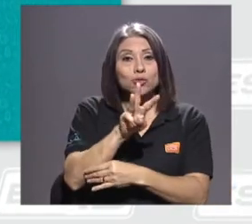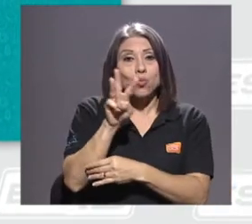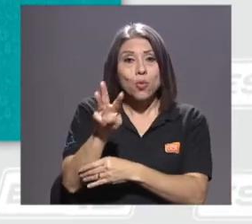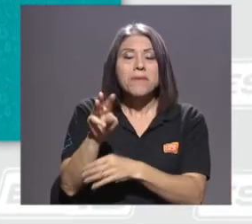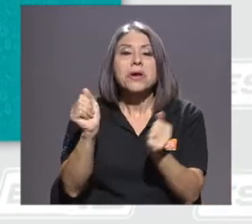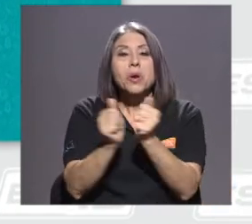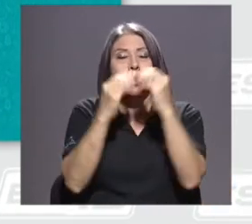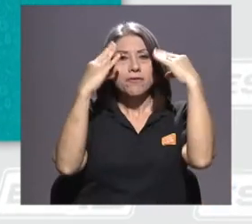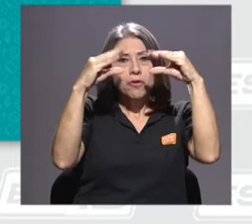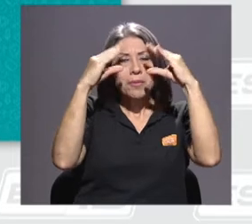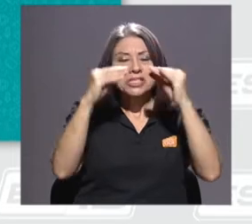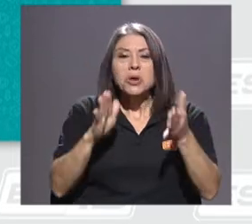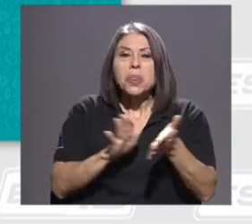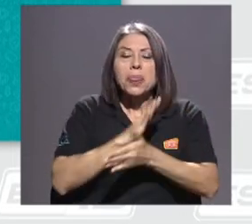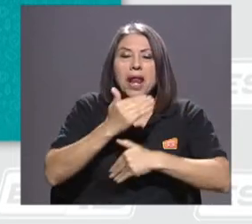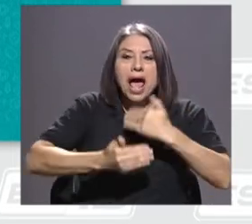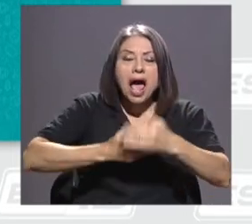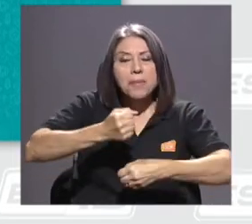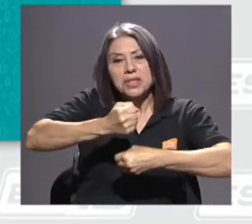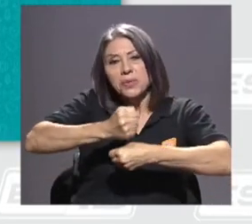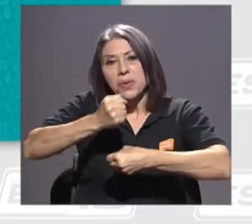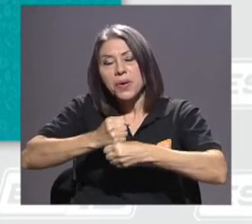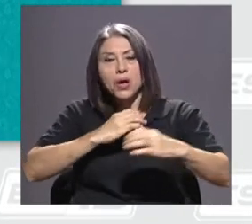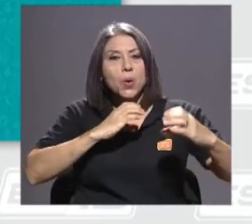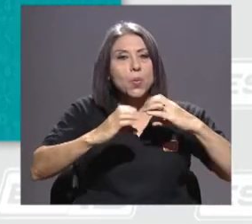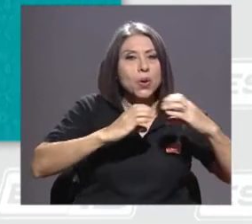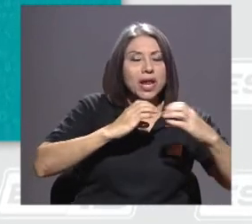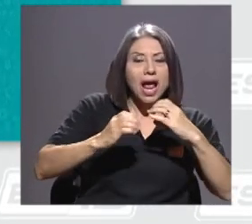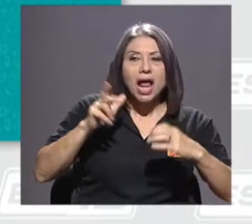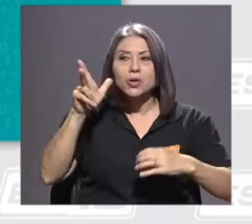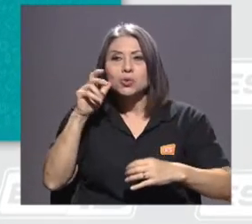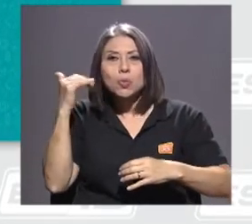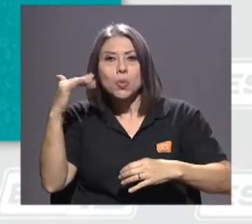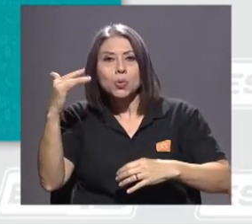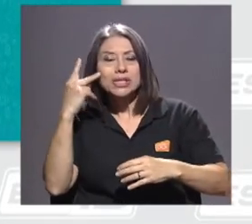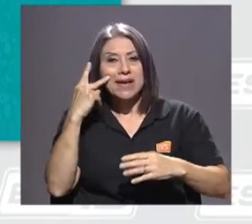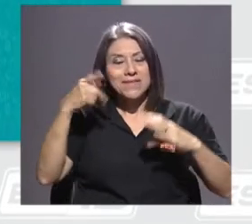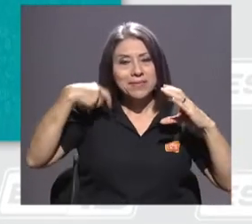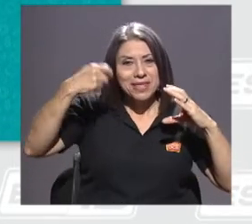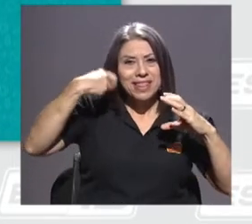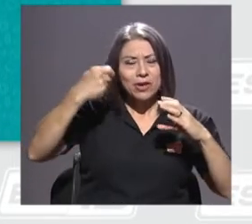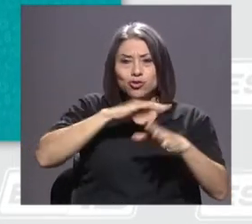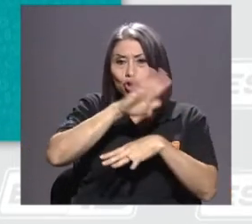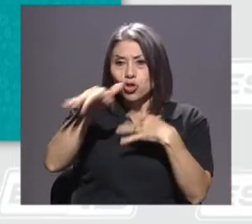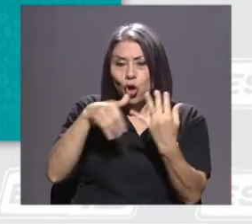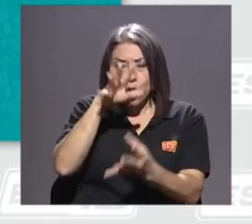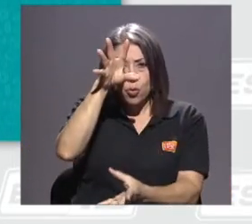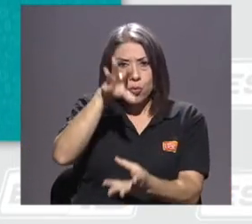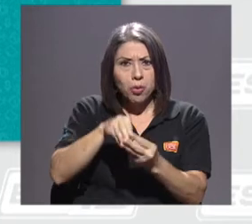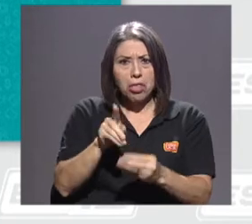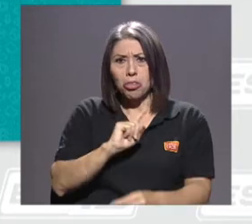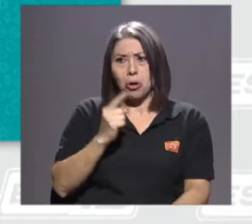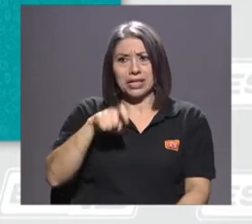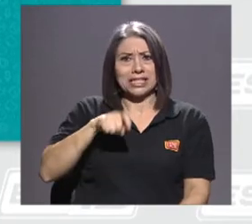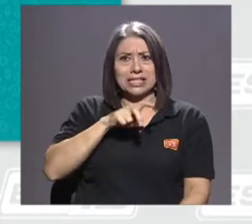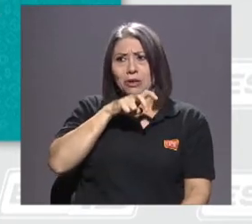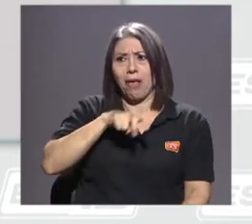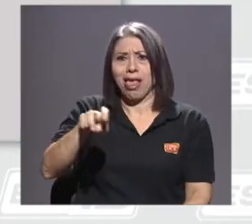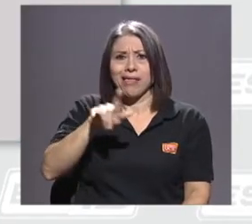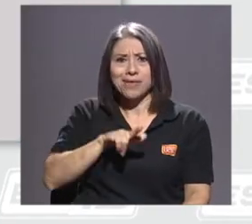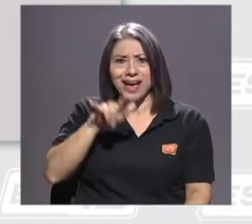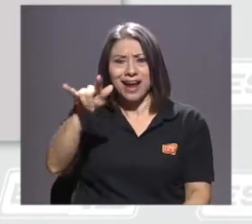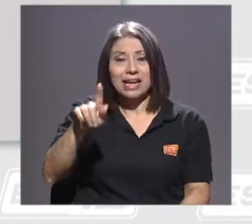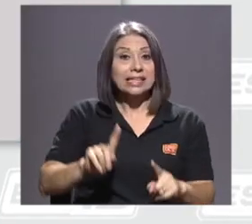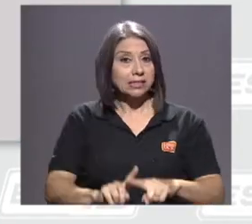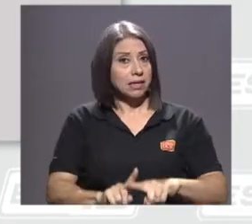realizar trámites, comunicarnos con otras personas, escuchar música y ver videos, todo sin tener que viajar. Sin